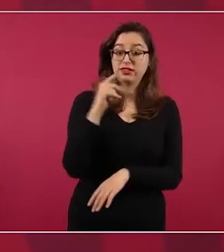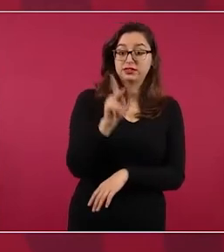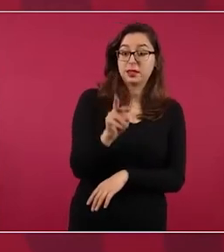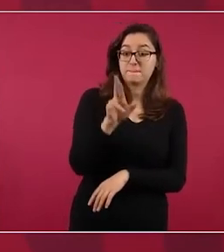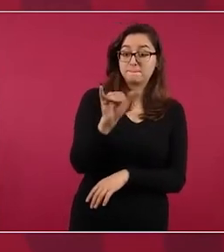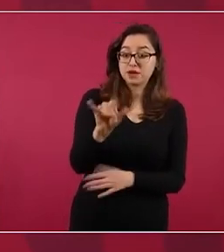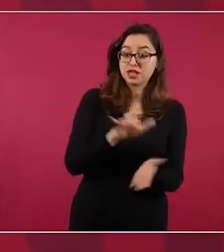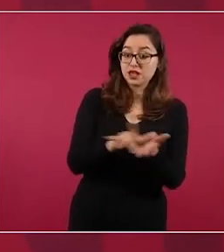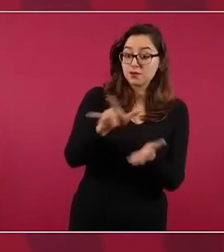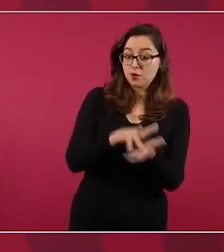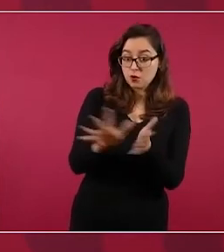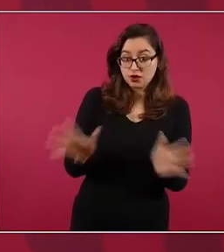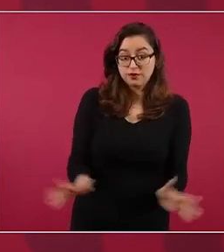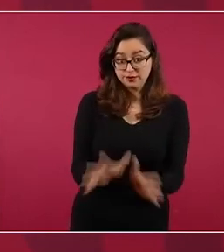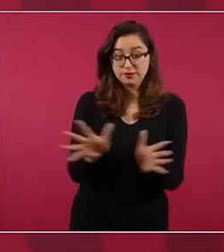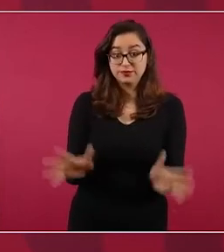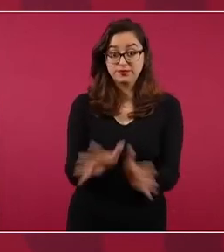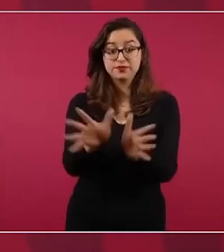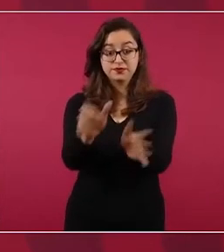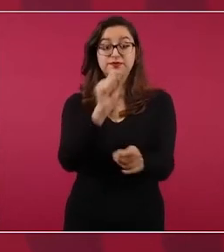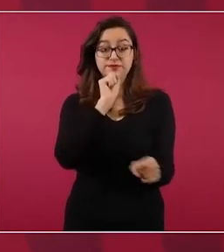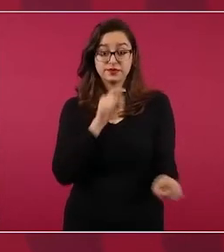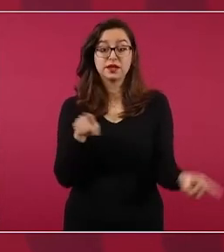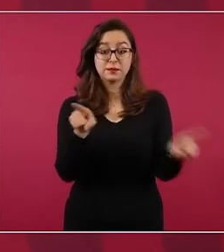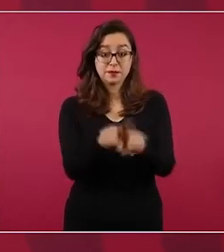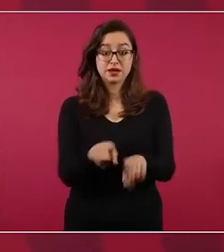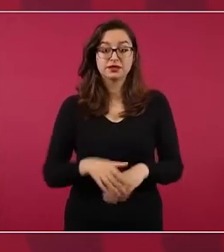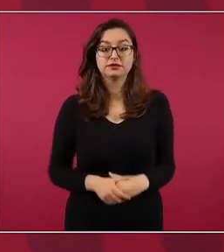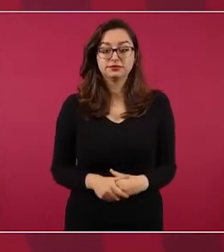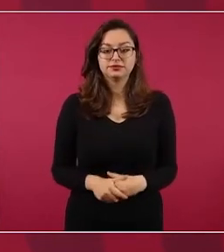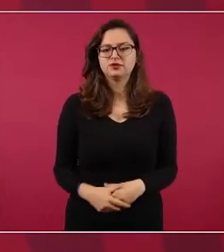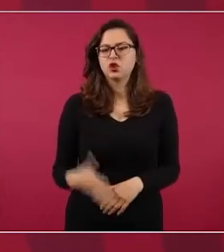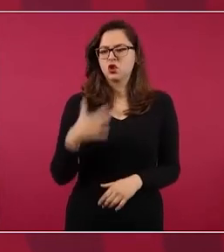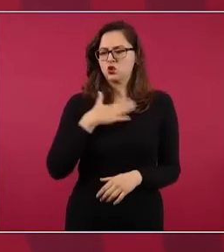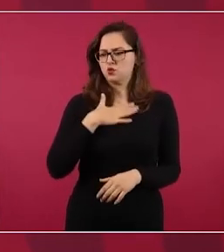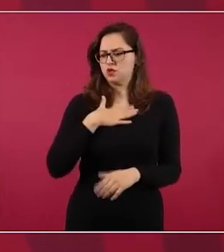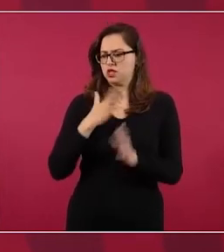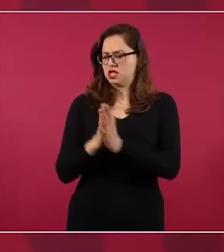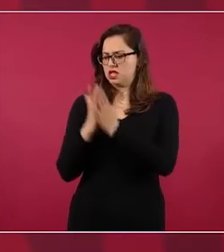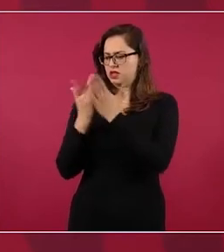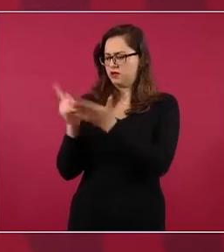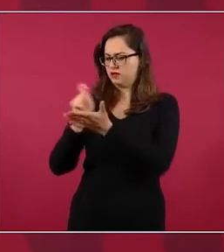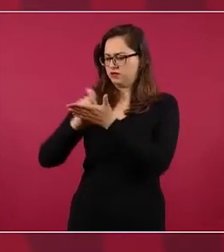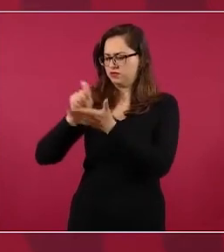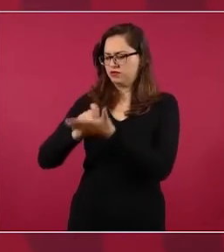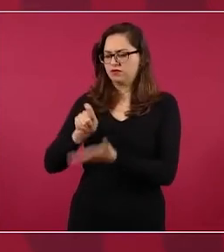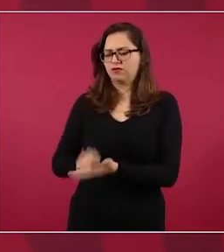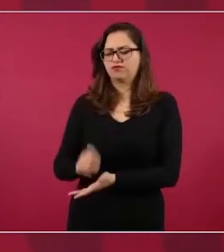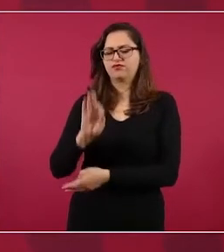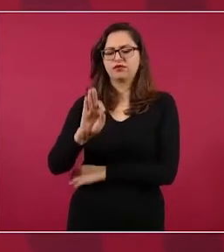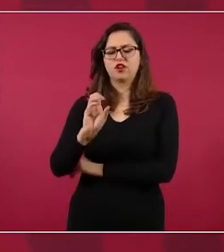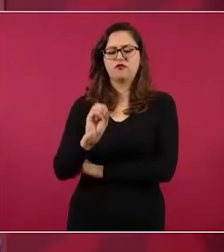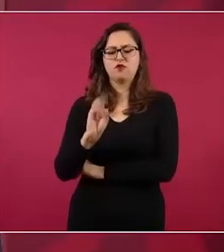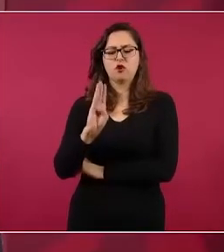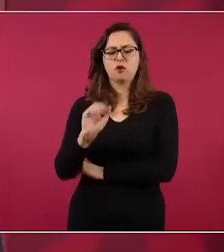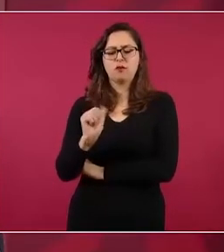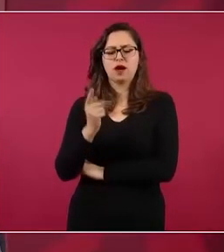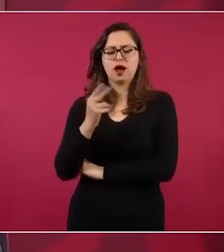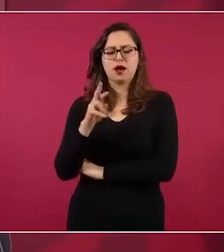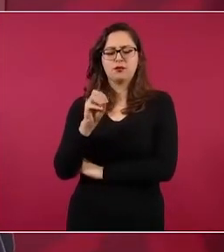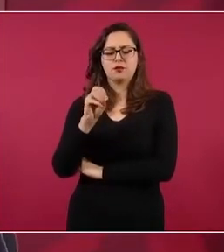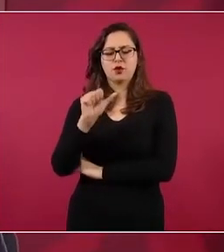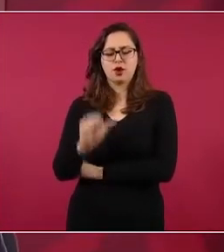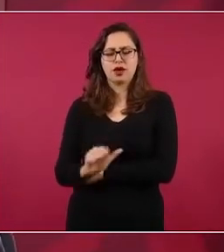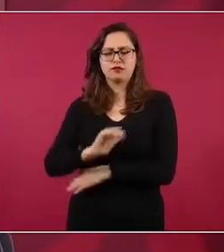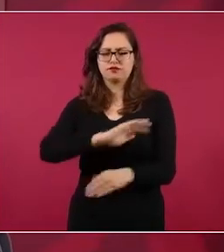Yo escribí un libro que se llama Fobaproa, Expediente Abierto. Y ahí